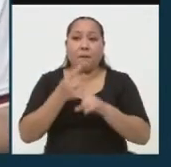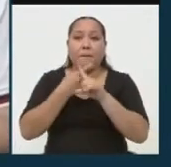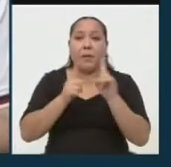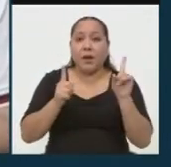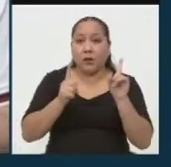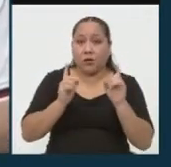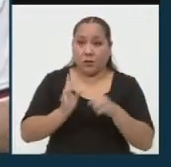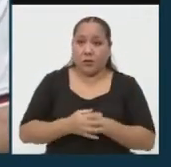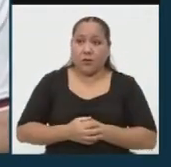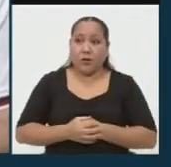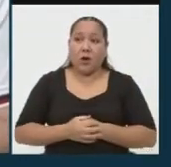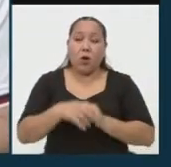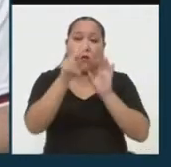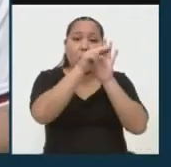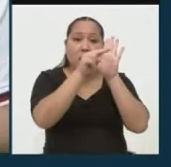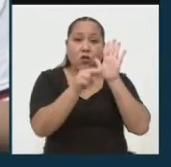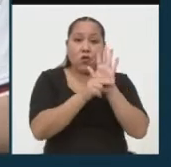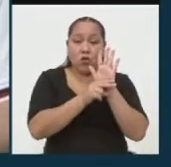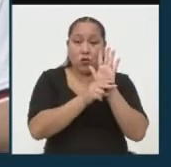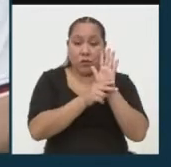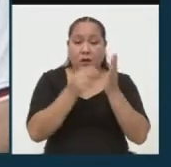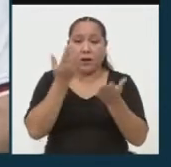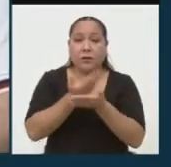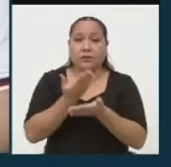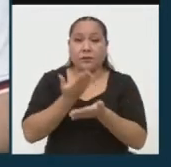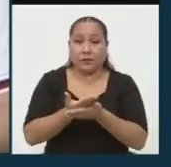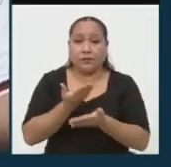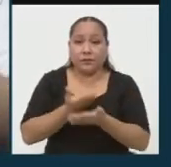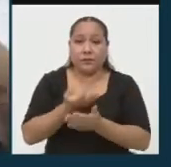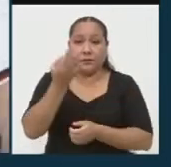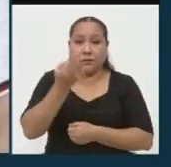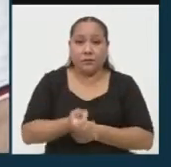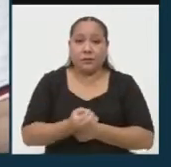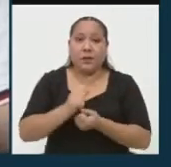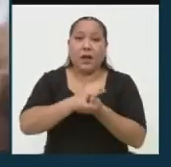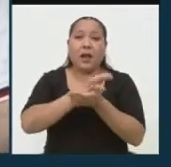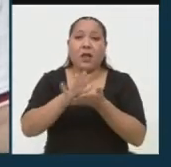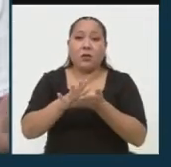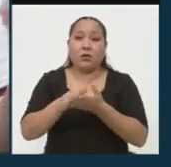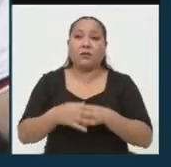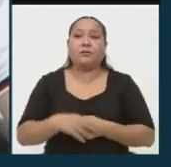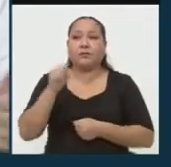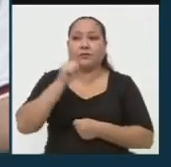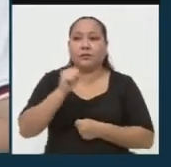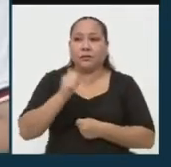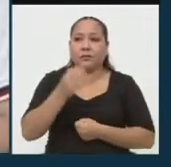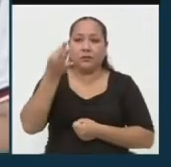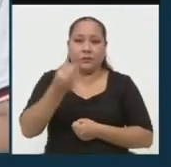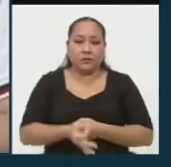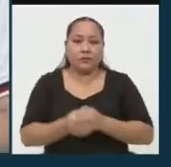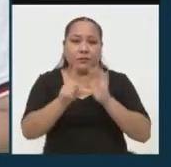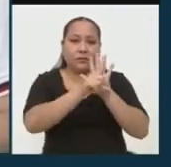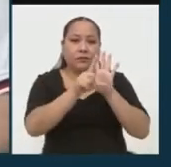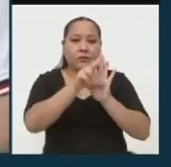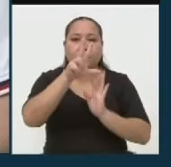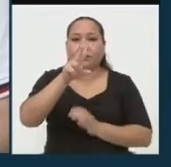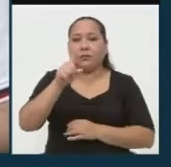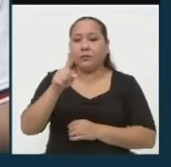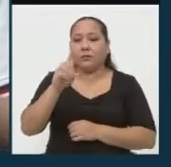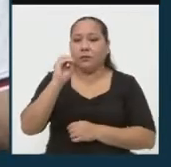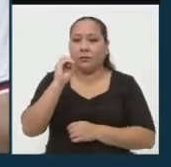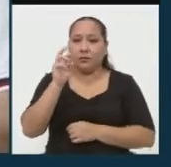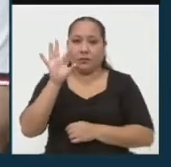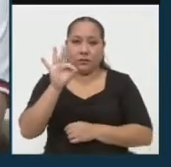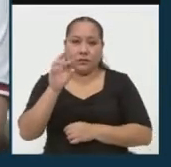bajo una norma que nos garantice en primer lugar la gratuidad. Es verdad, tenemos la ley 31091